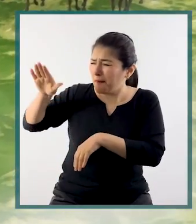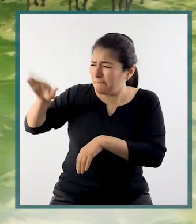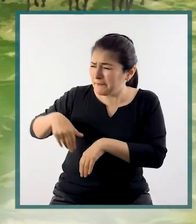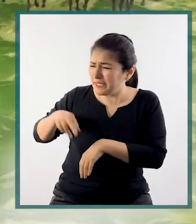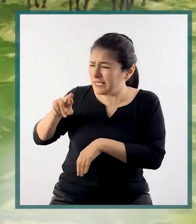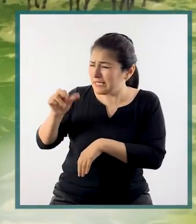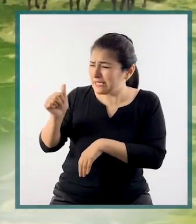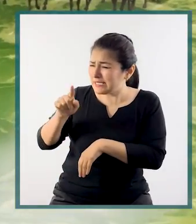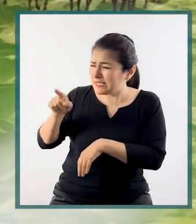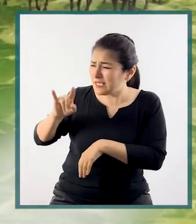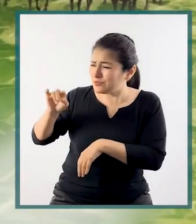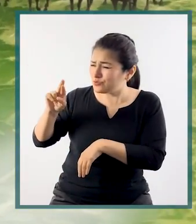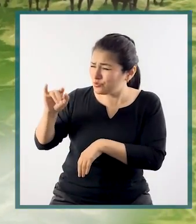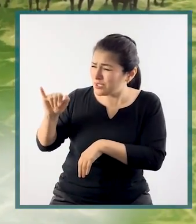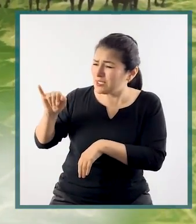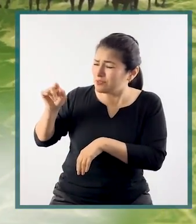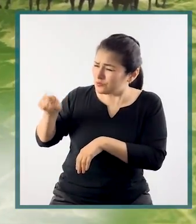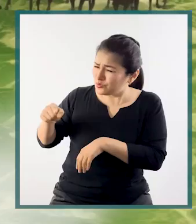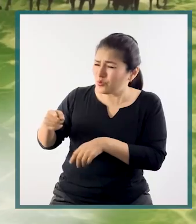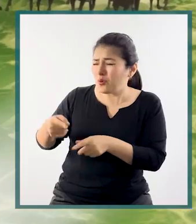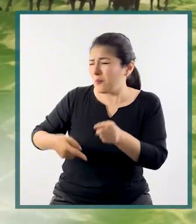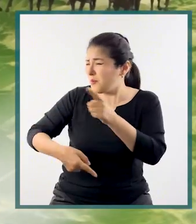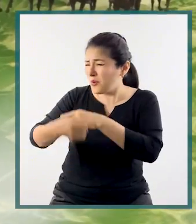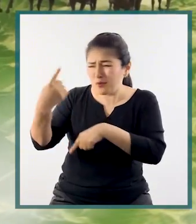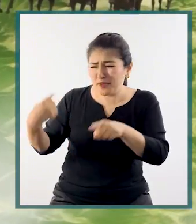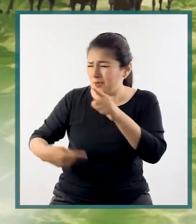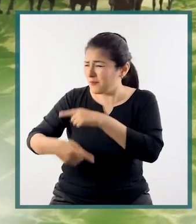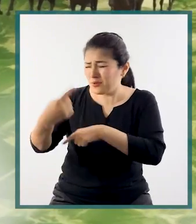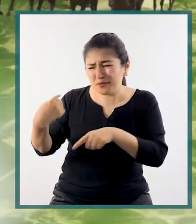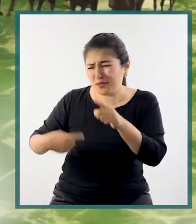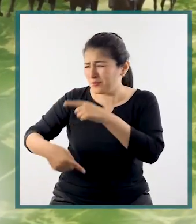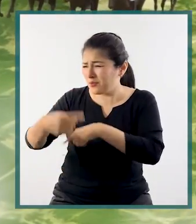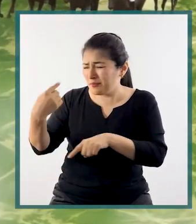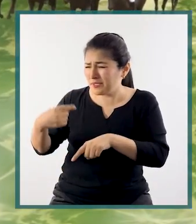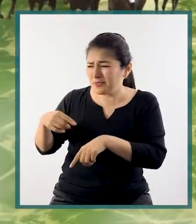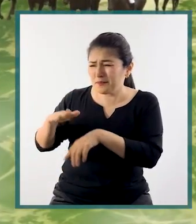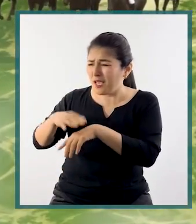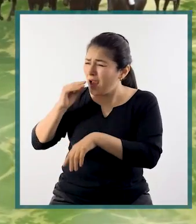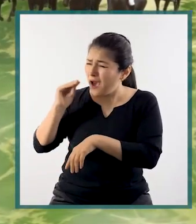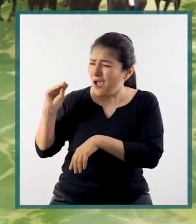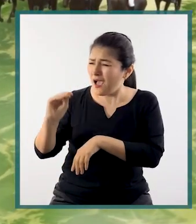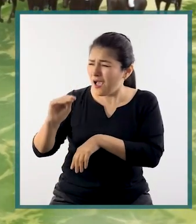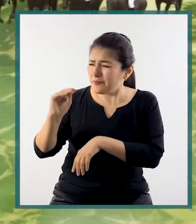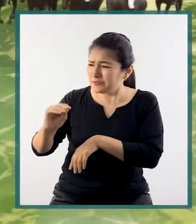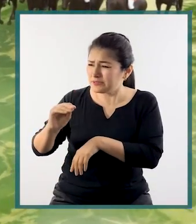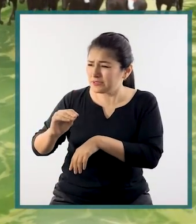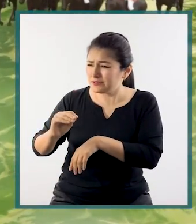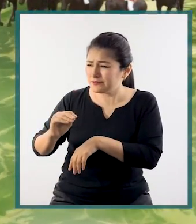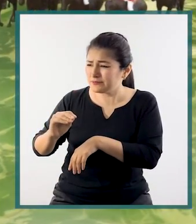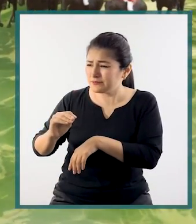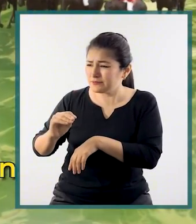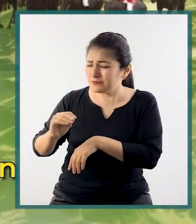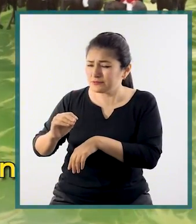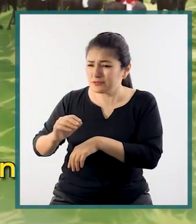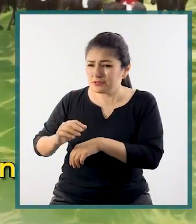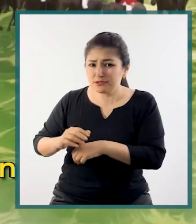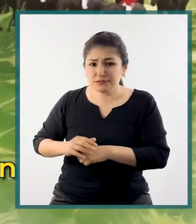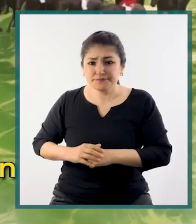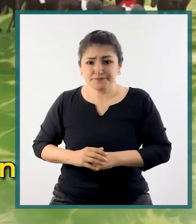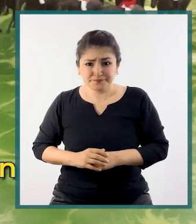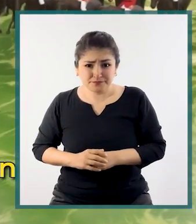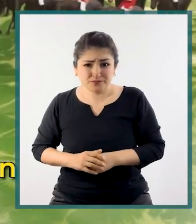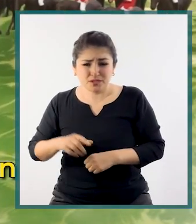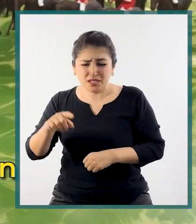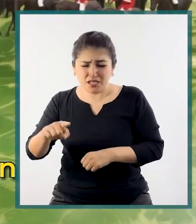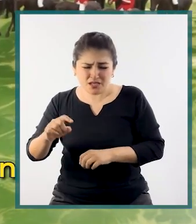José Andrés Razuri para que envíe la orden de retirada al coronel Isidoro Suárez, quien estaba